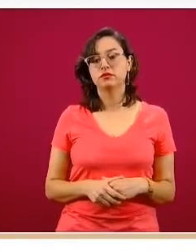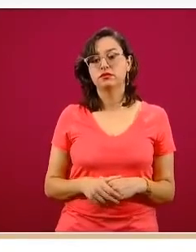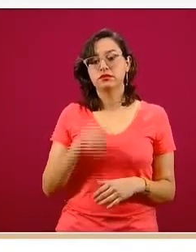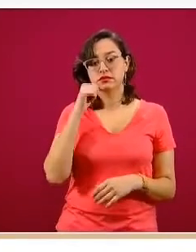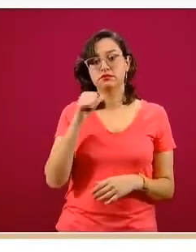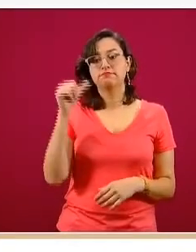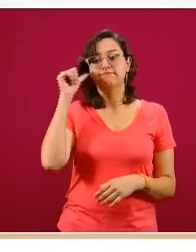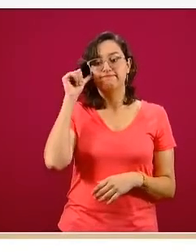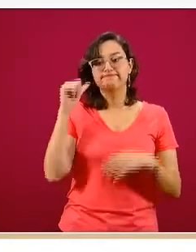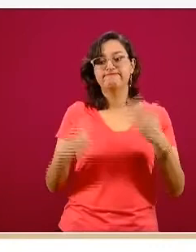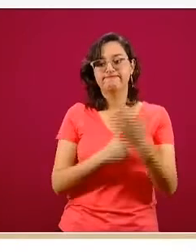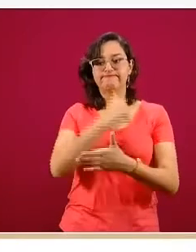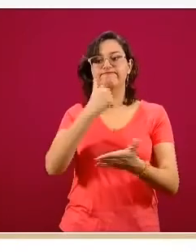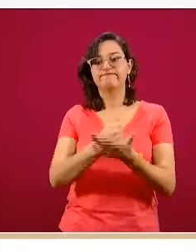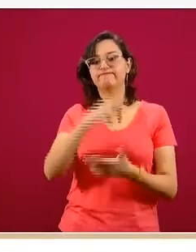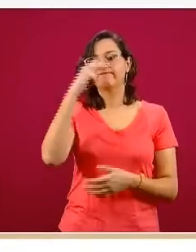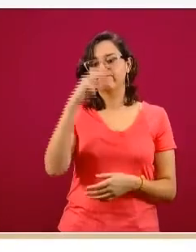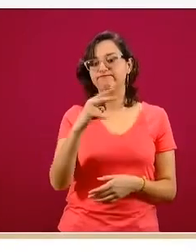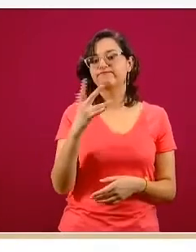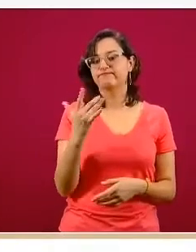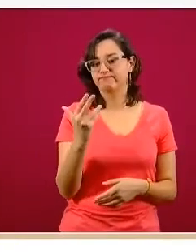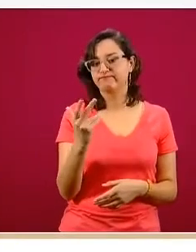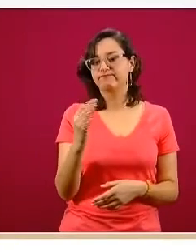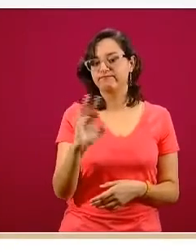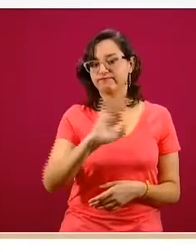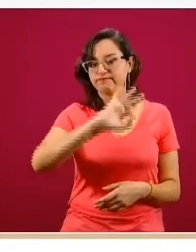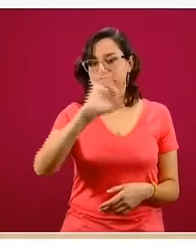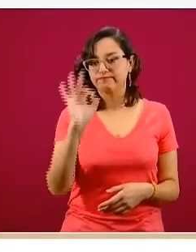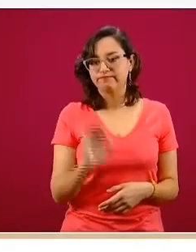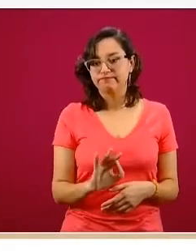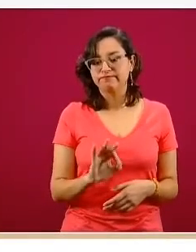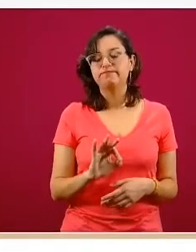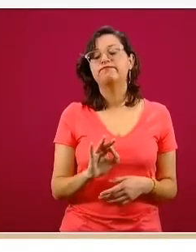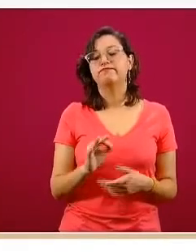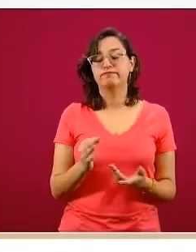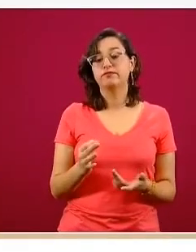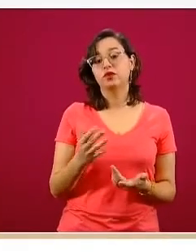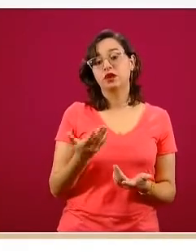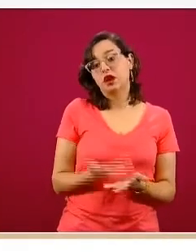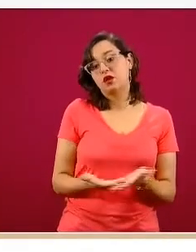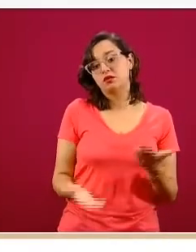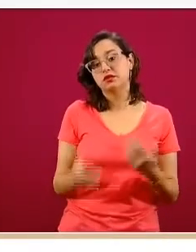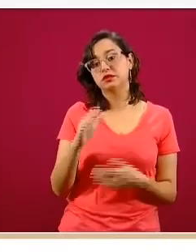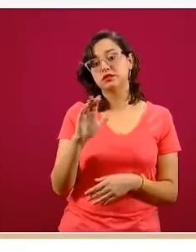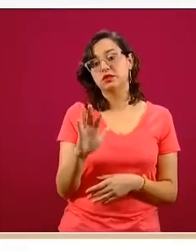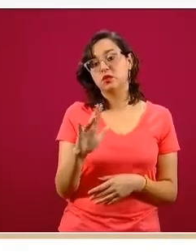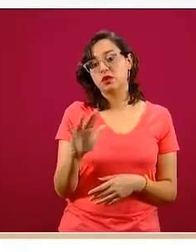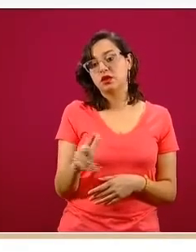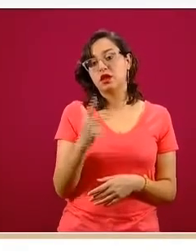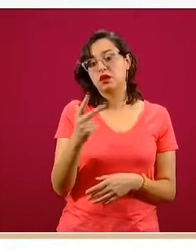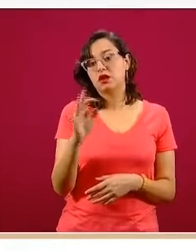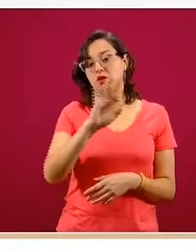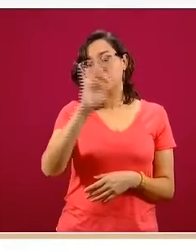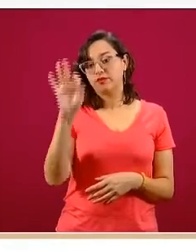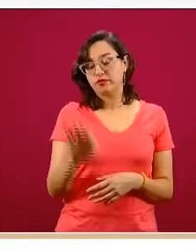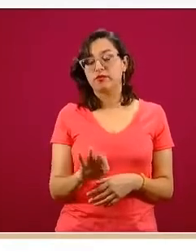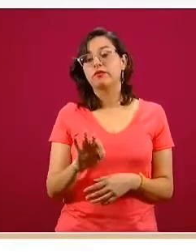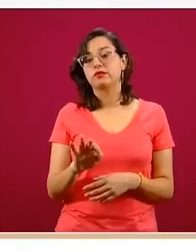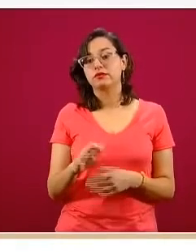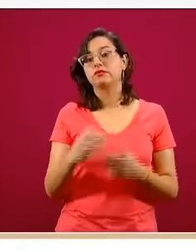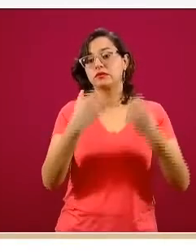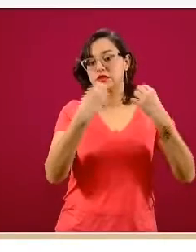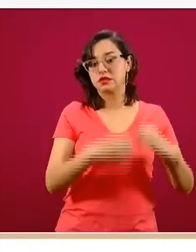había rebasado el 50%, estaba por encima de la mitad, hoy ya es del 58%, lo sigue